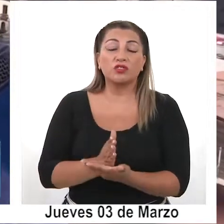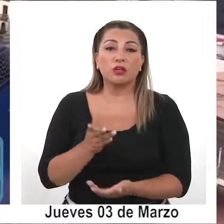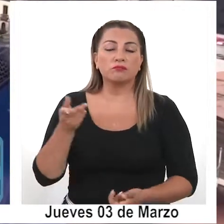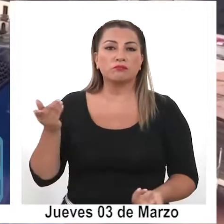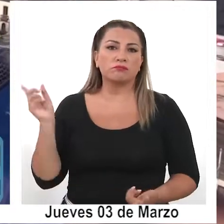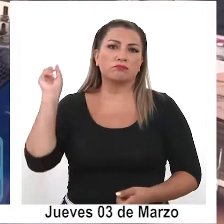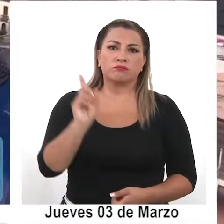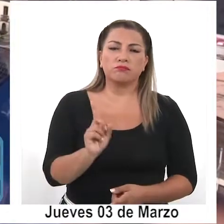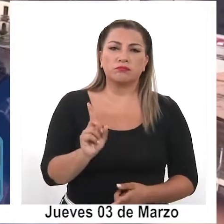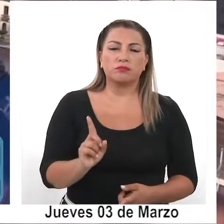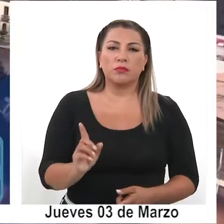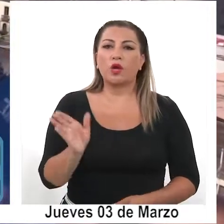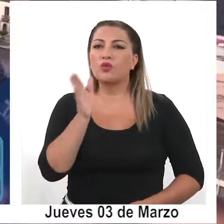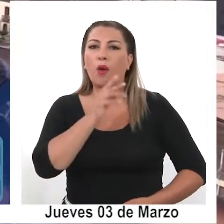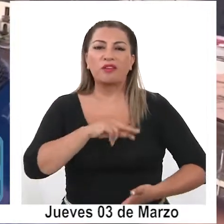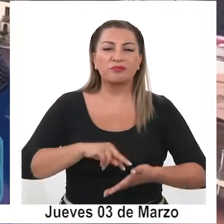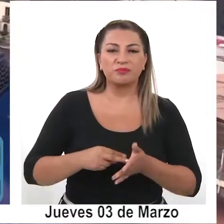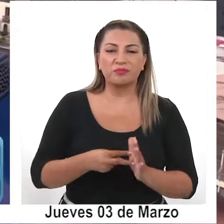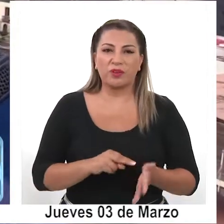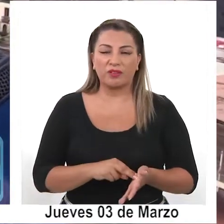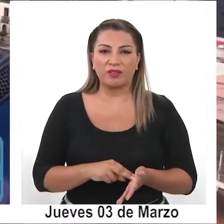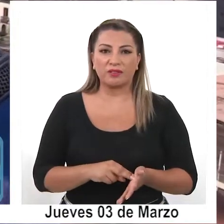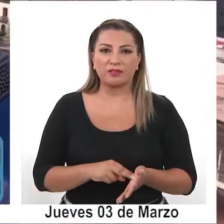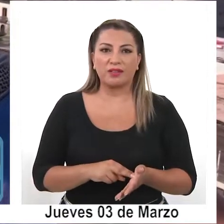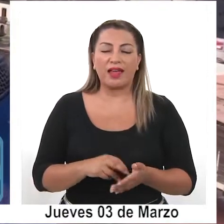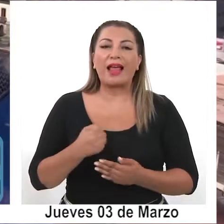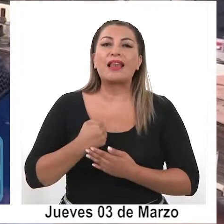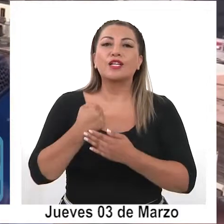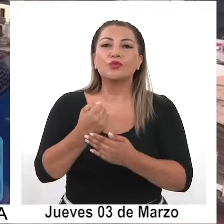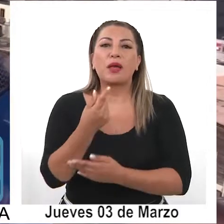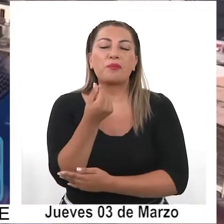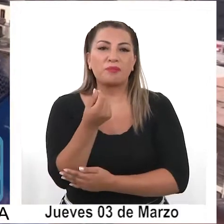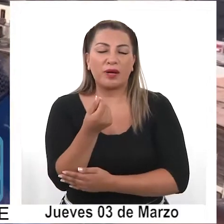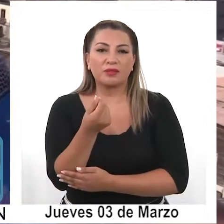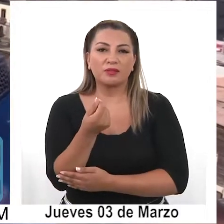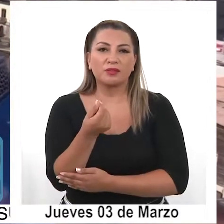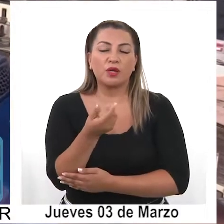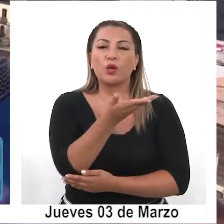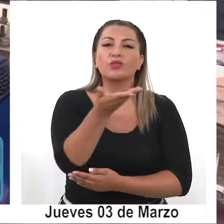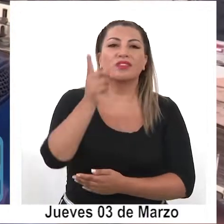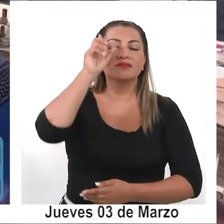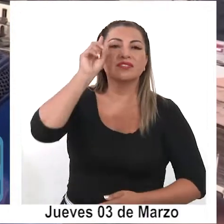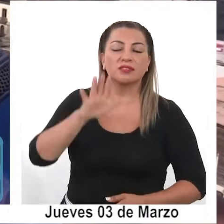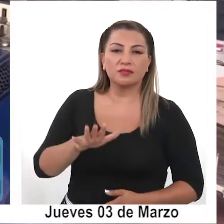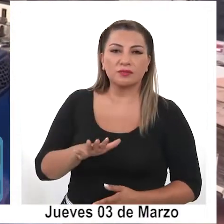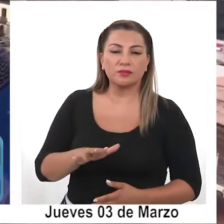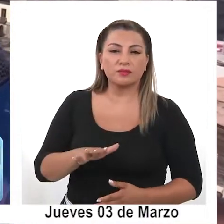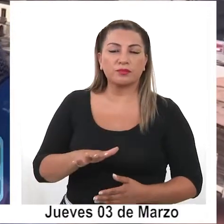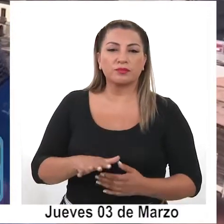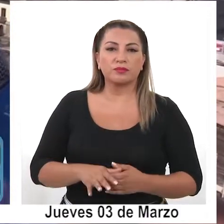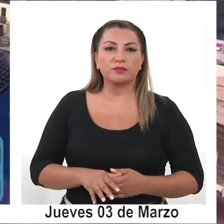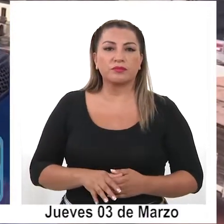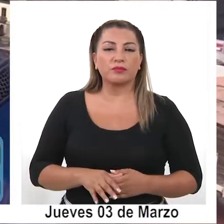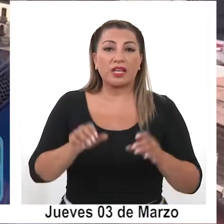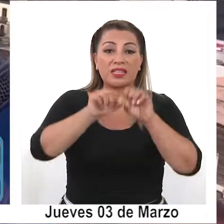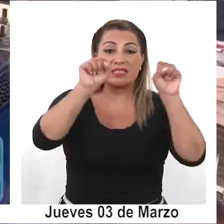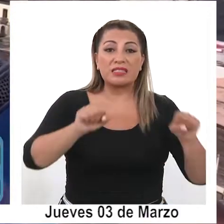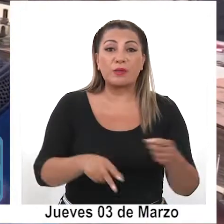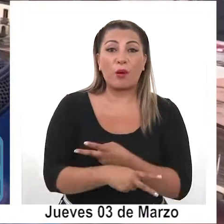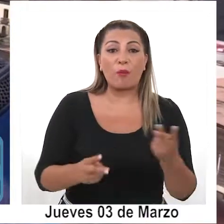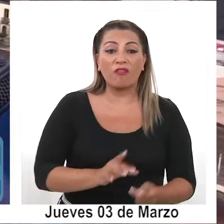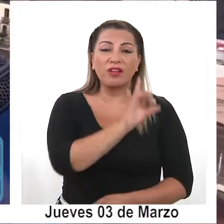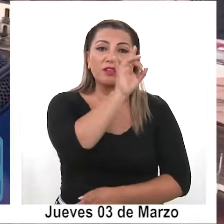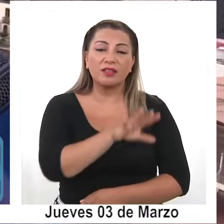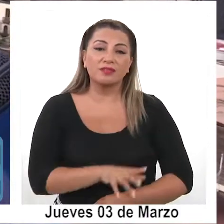no teníamos el problema de la subvención que corresponde porque ustedes saben que en el sistema público chileno